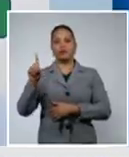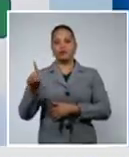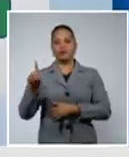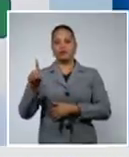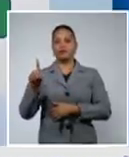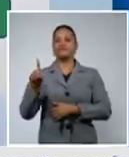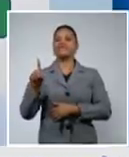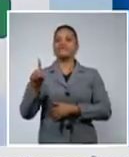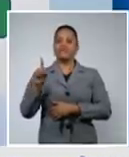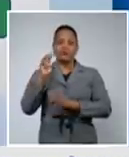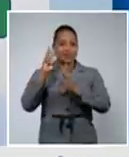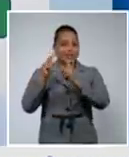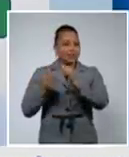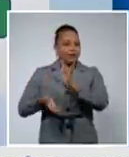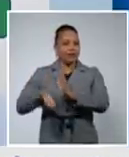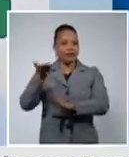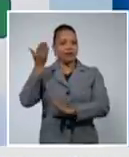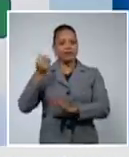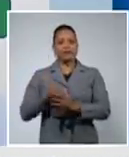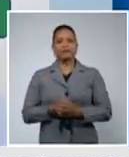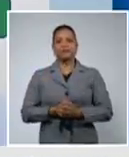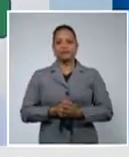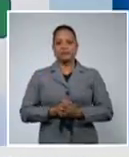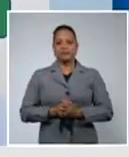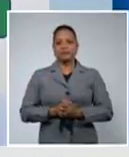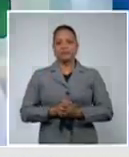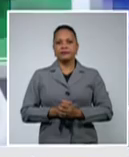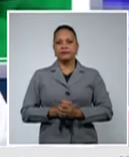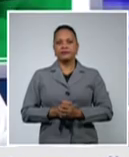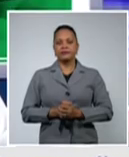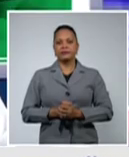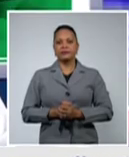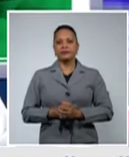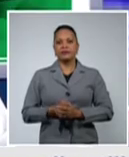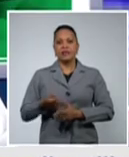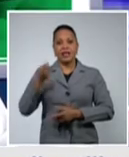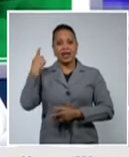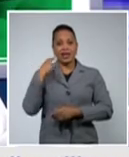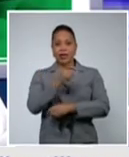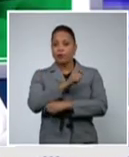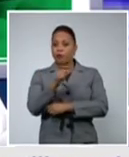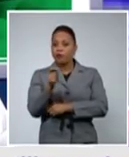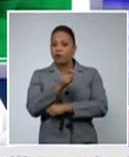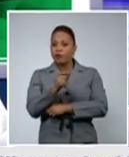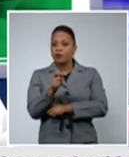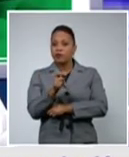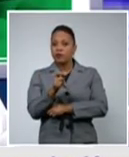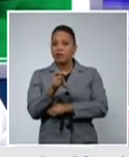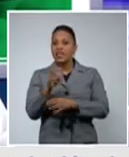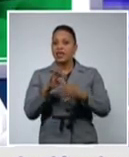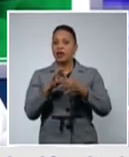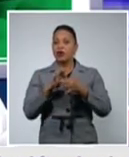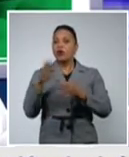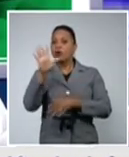ahí el geógrafo Roberto González nos elaboró dos